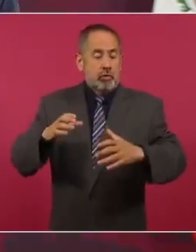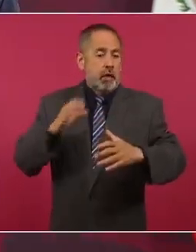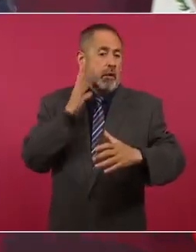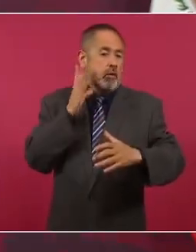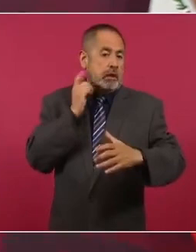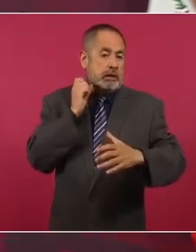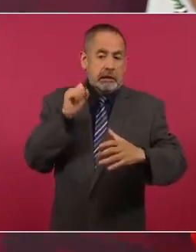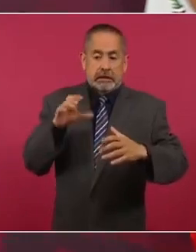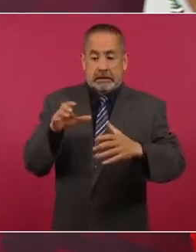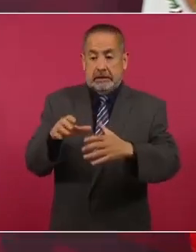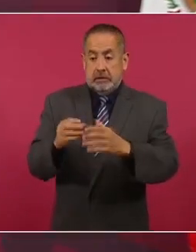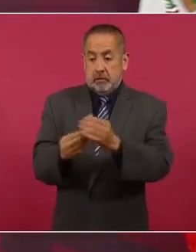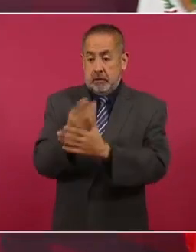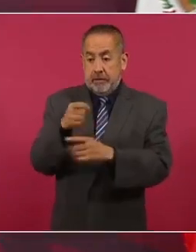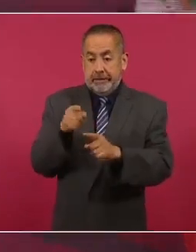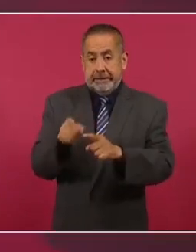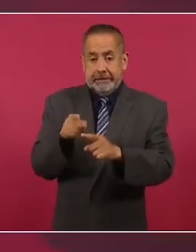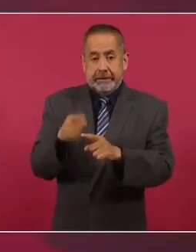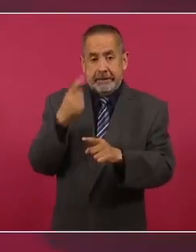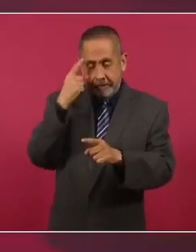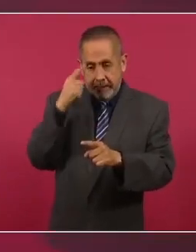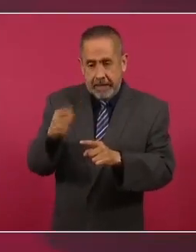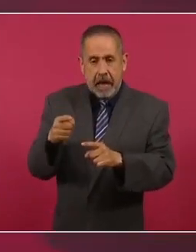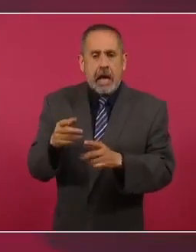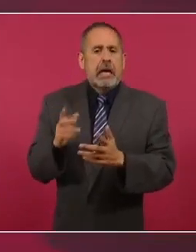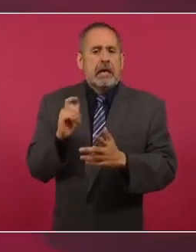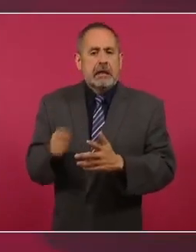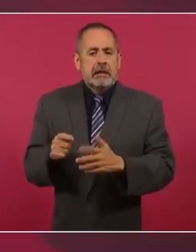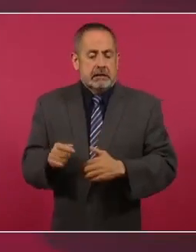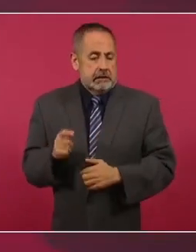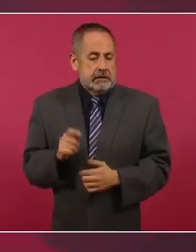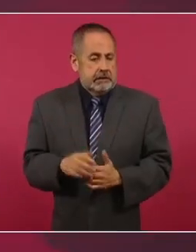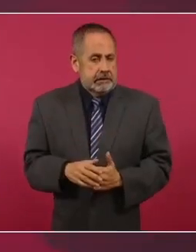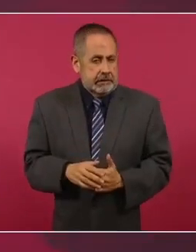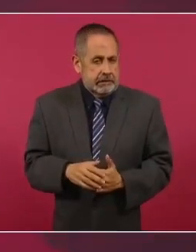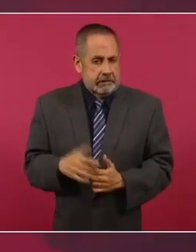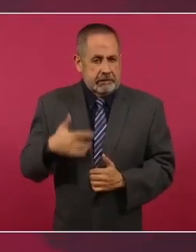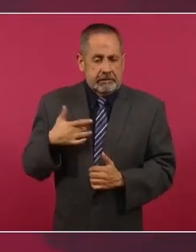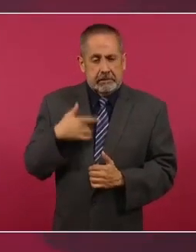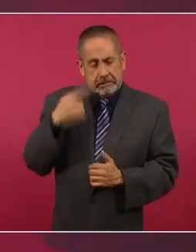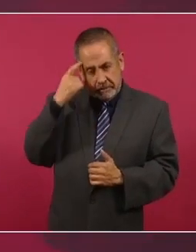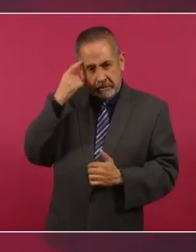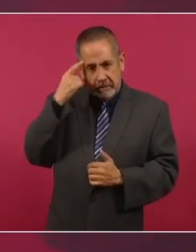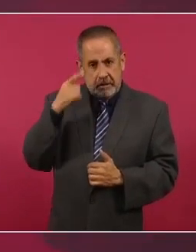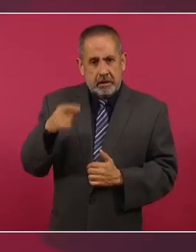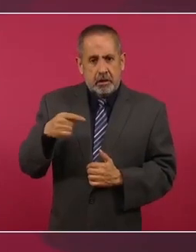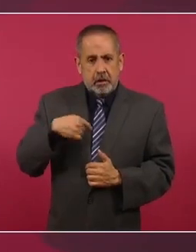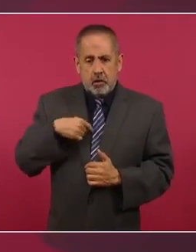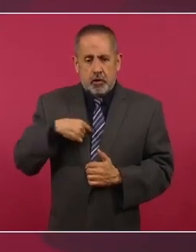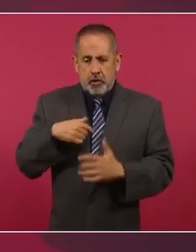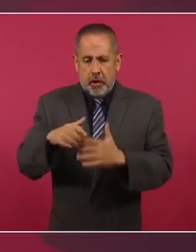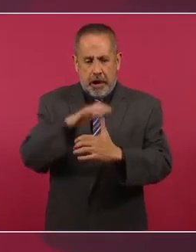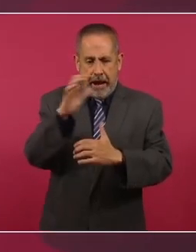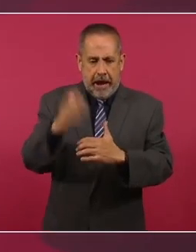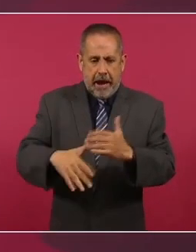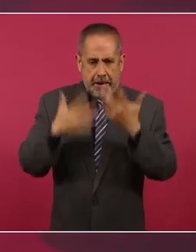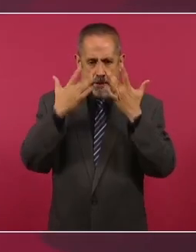para que antes de que me retire